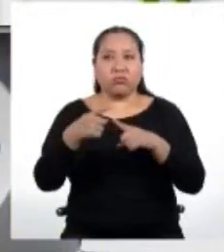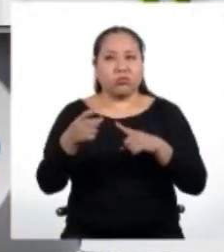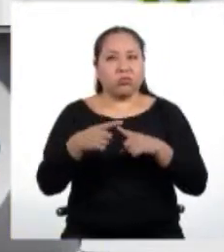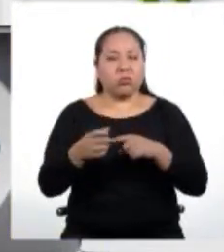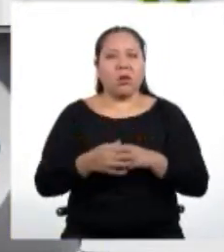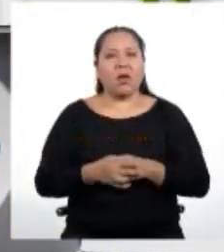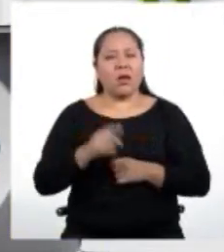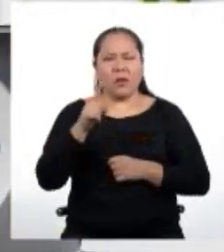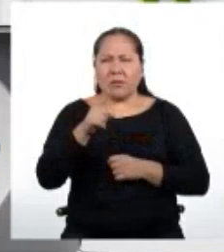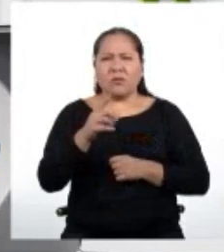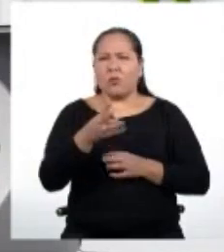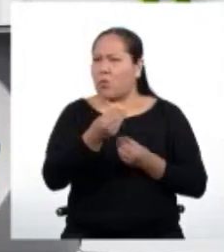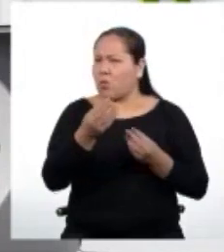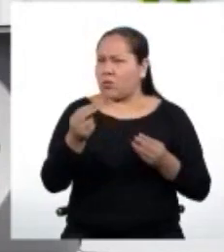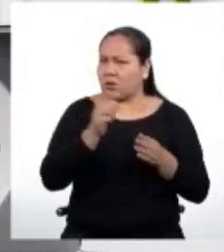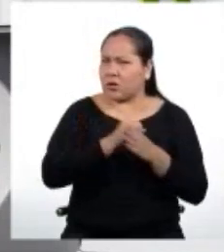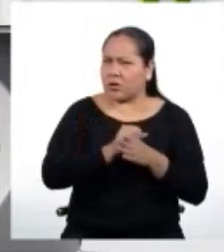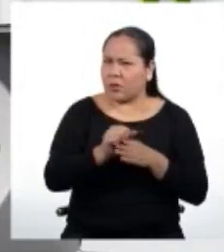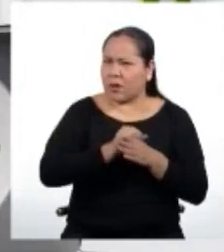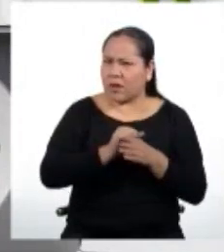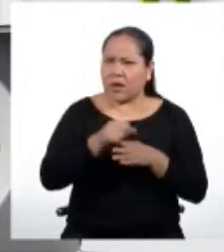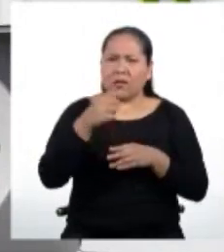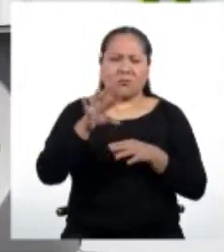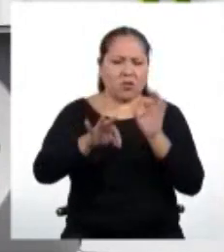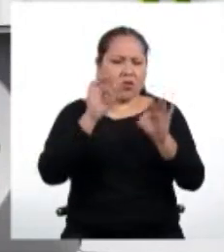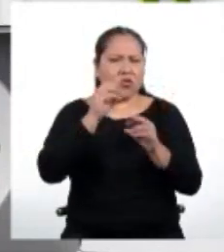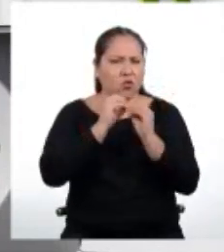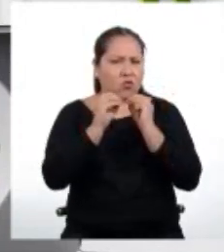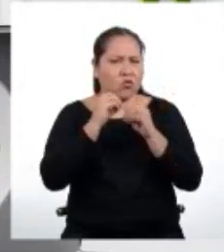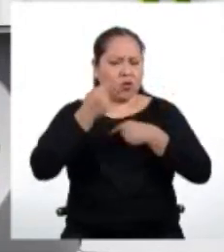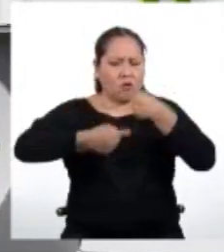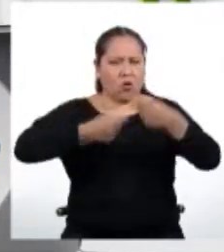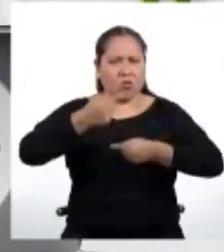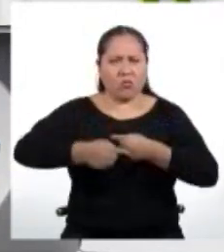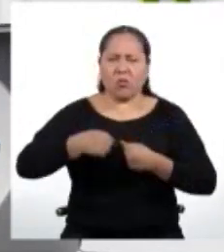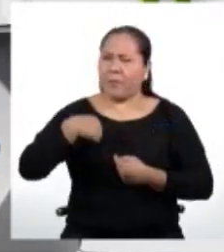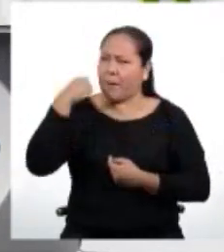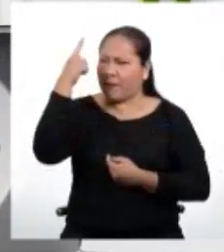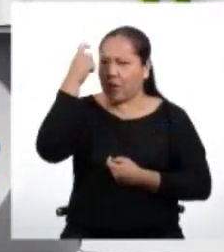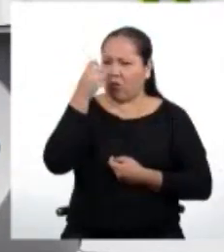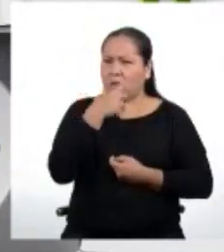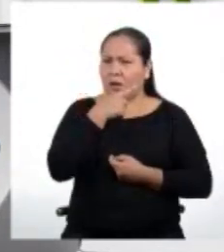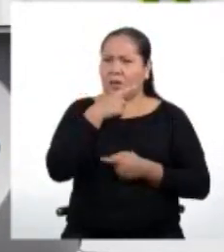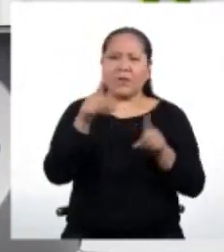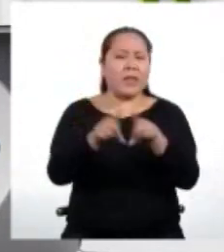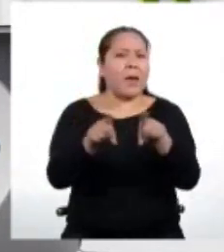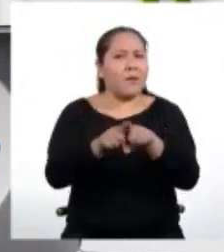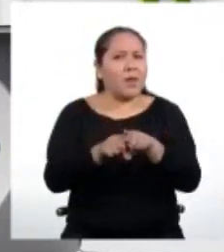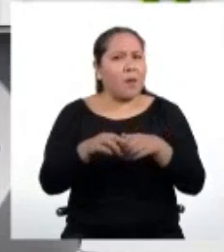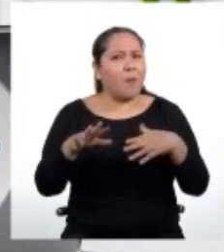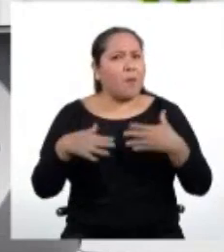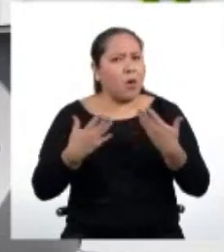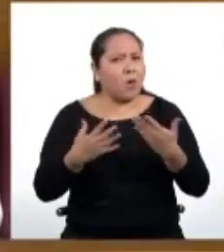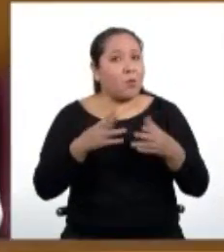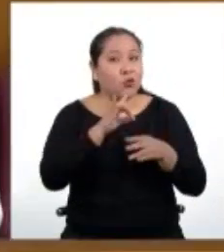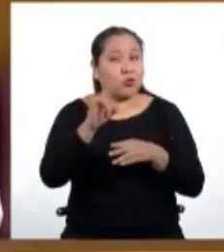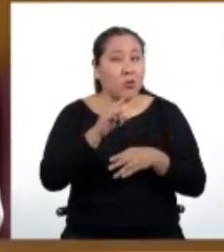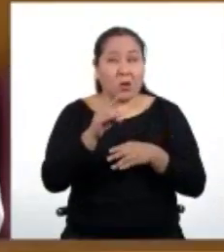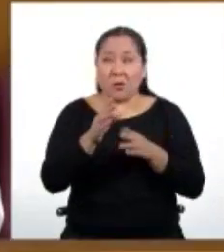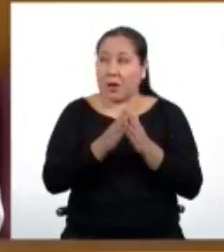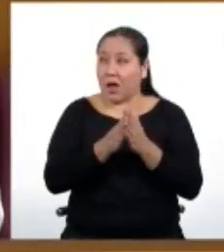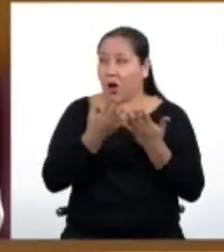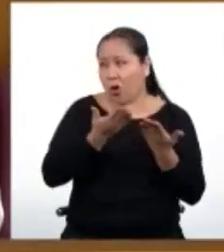casos para encontrar soluciones a problemas del día a día. Pero me he preguntado si acaso también podemos usarlas para situaciones más divertidas.